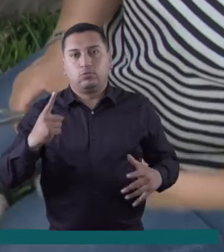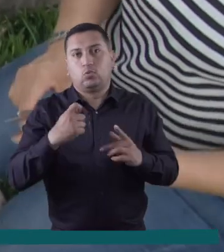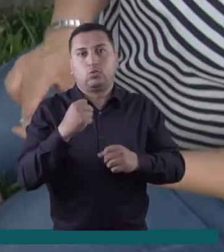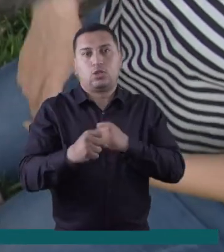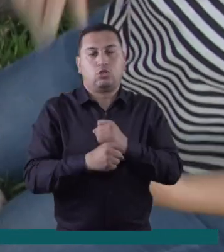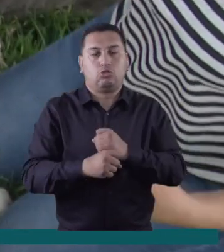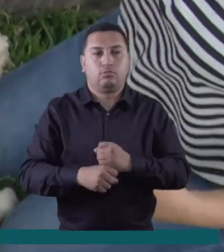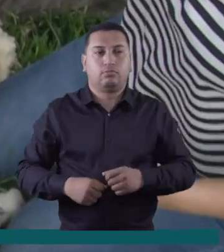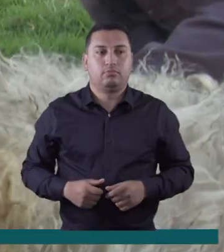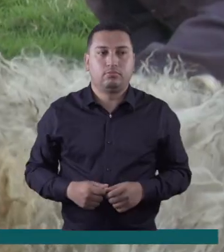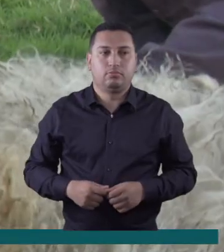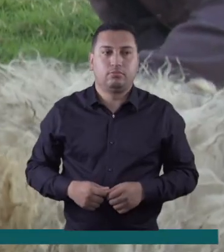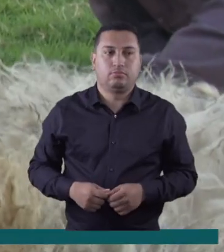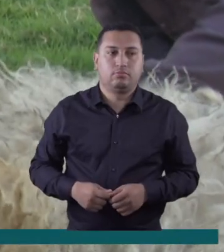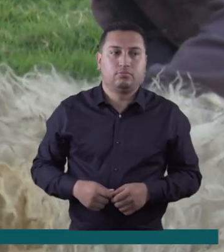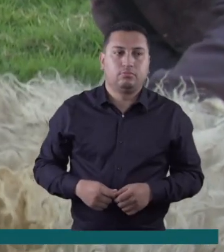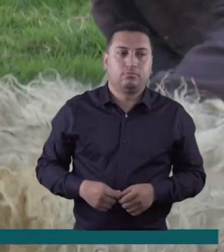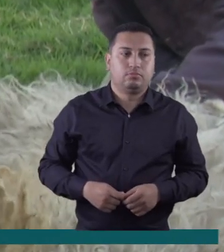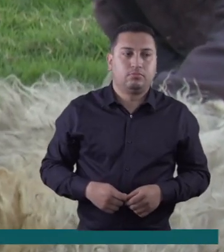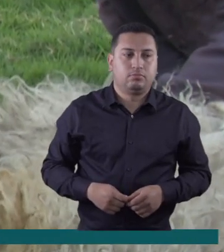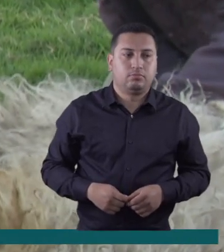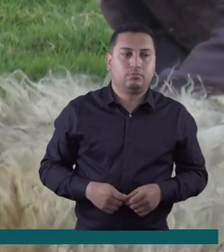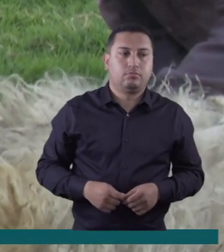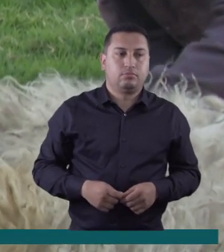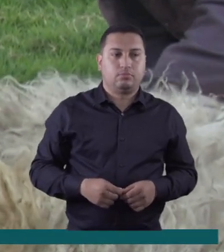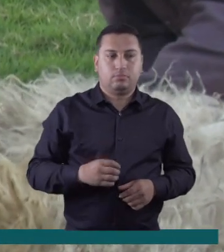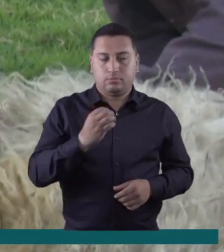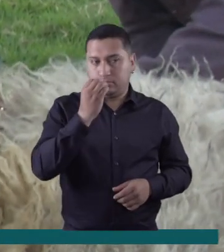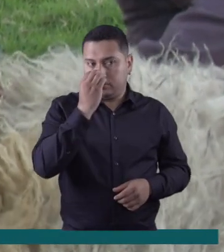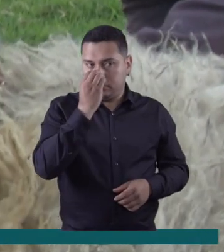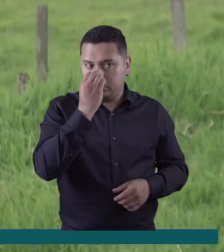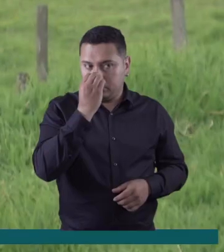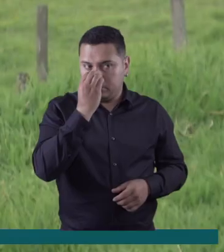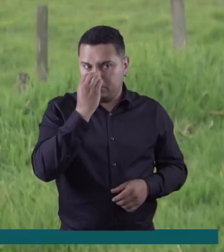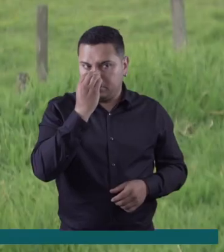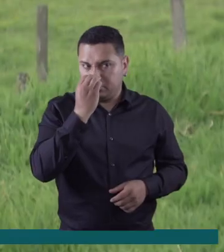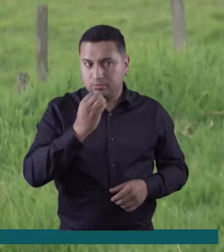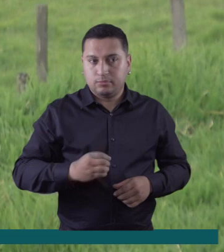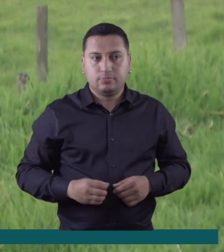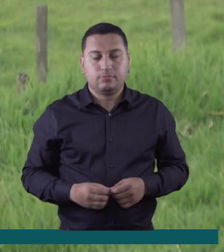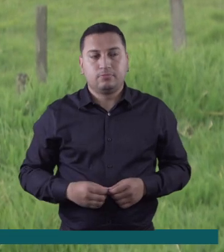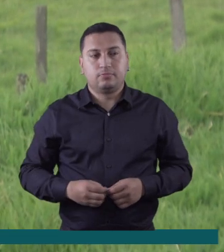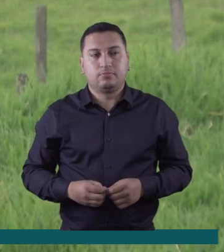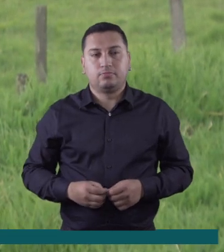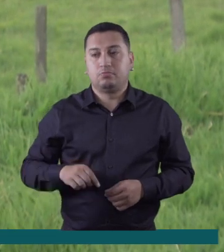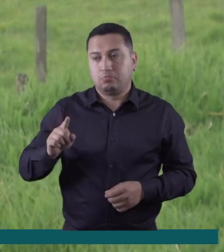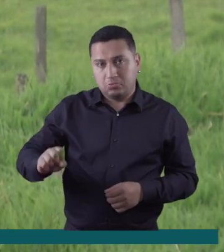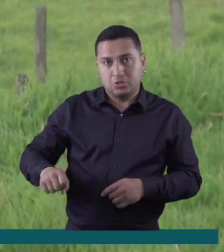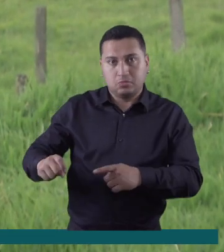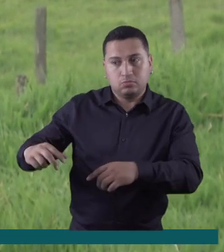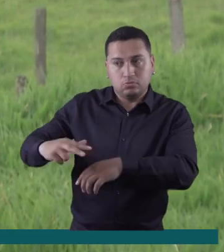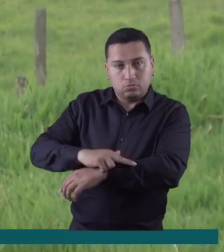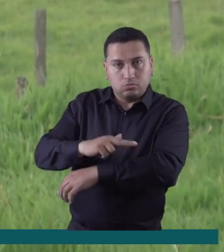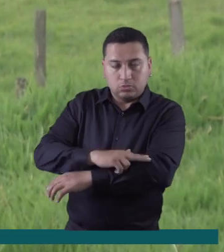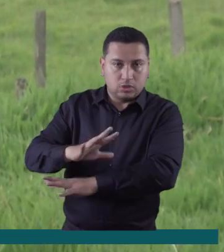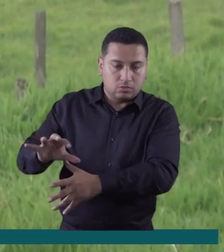Se puede hacerle el procedimiento para hacer ruanas,